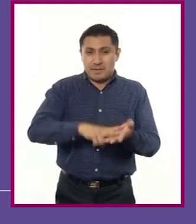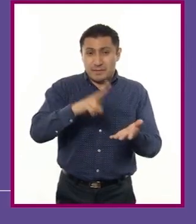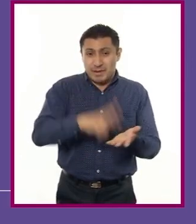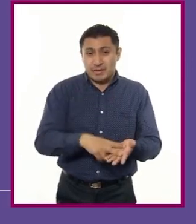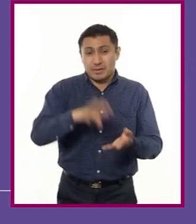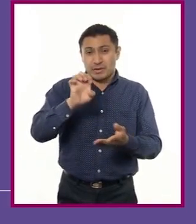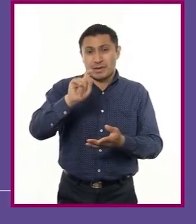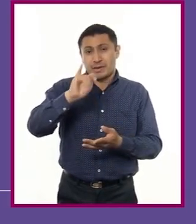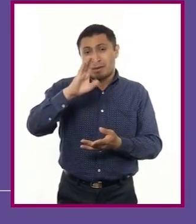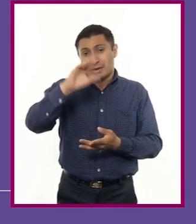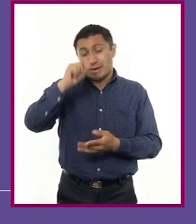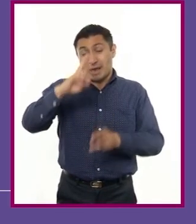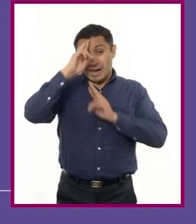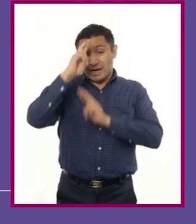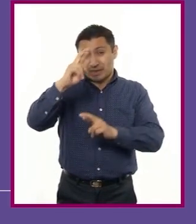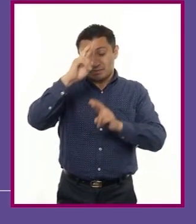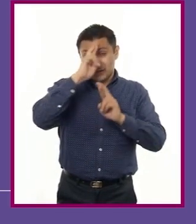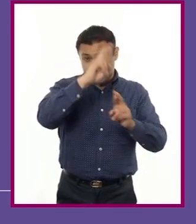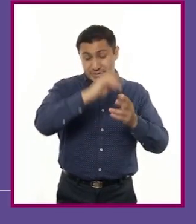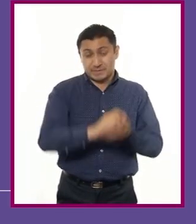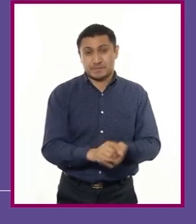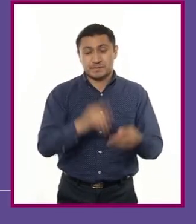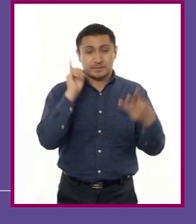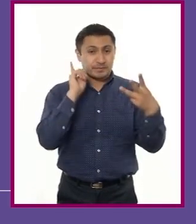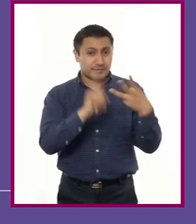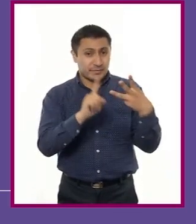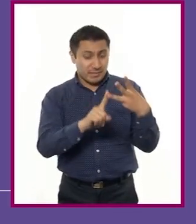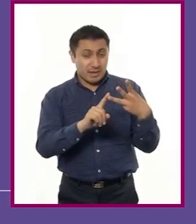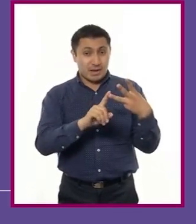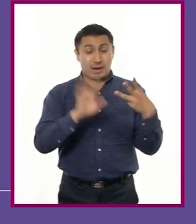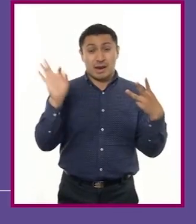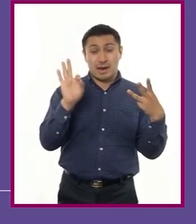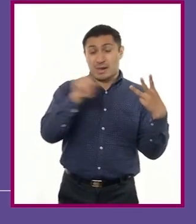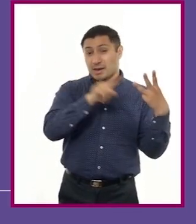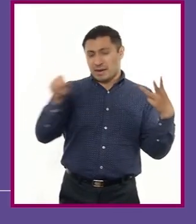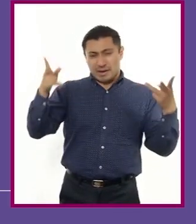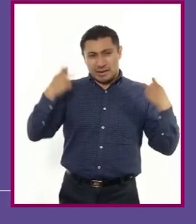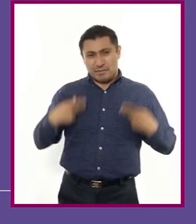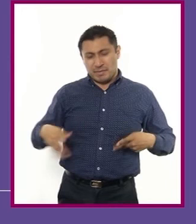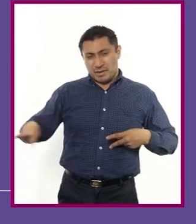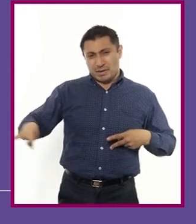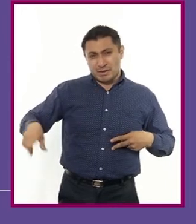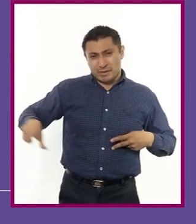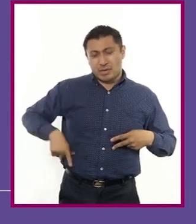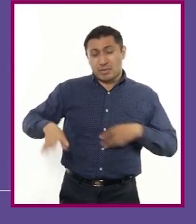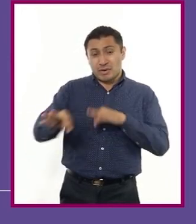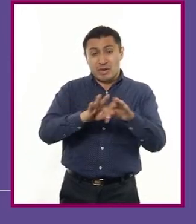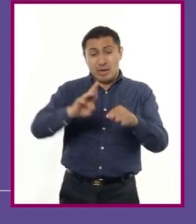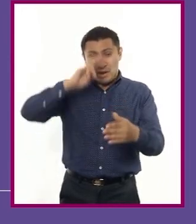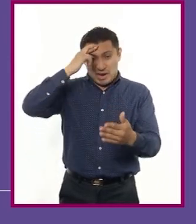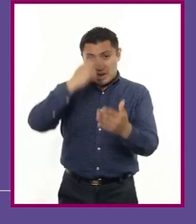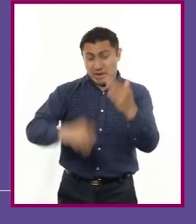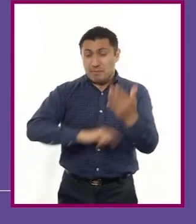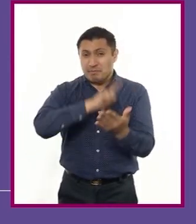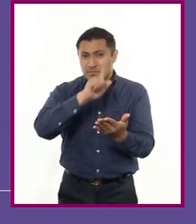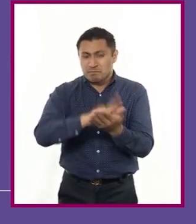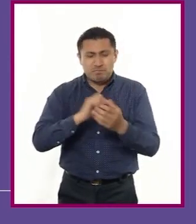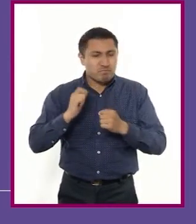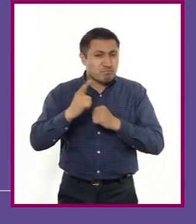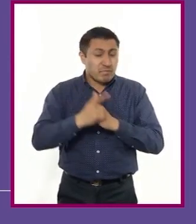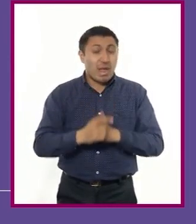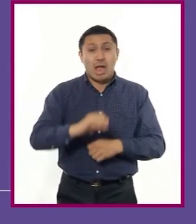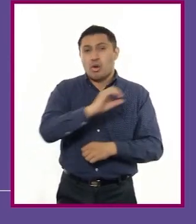éticos. 3. Cuando las y los servidores públicos incurren en una falta en alguna de las